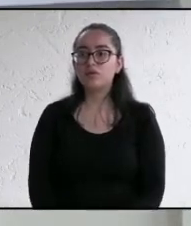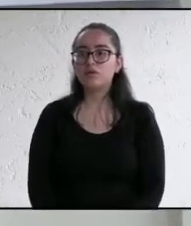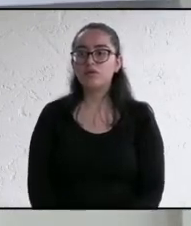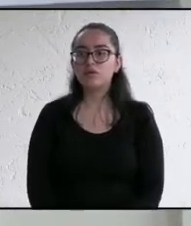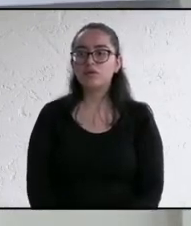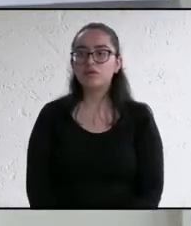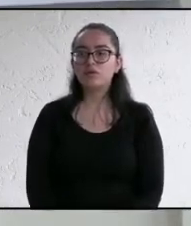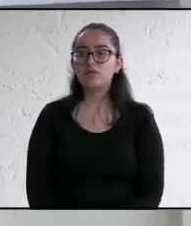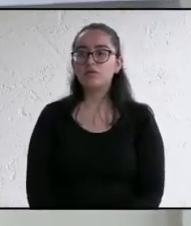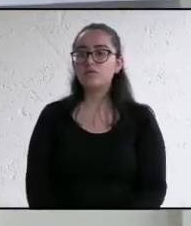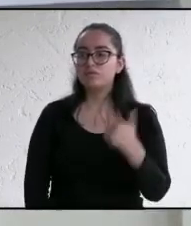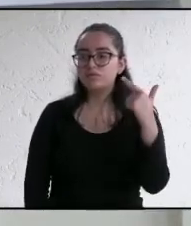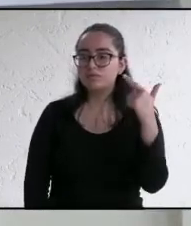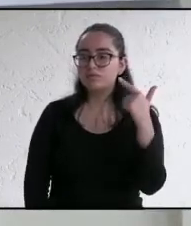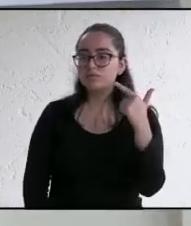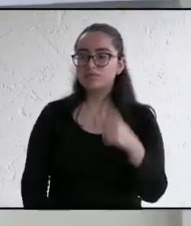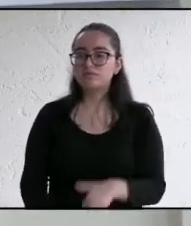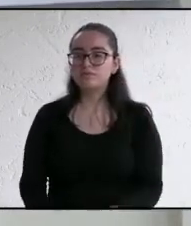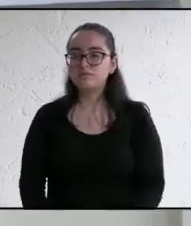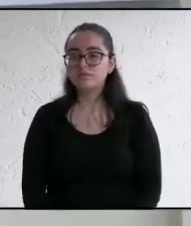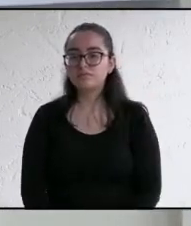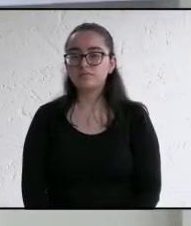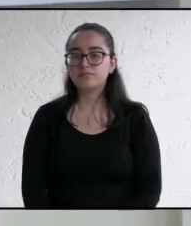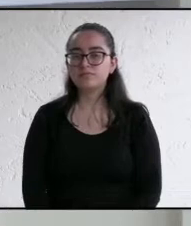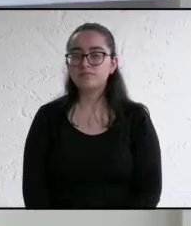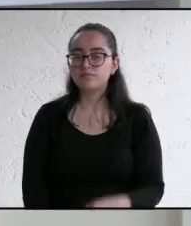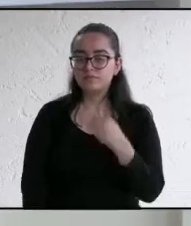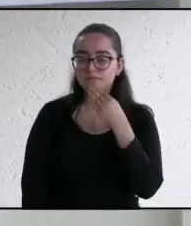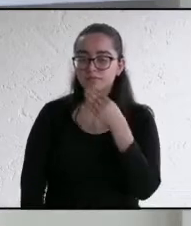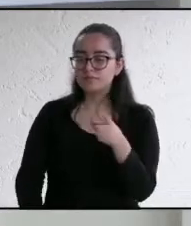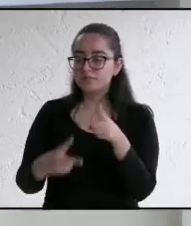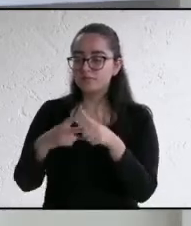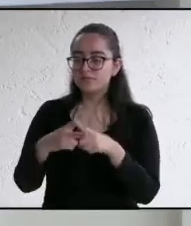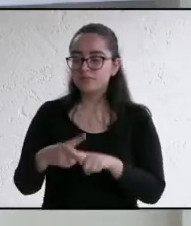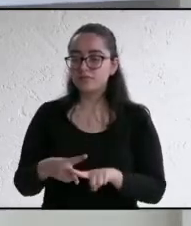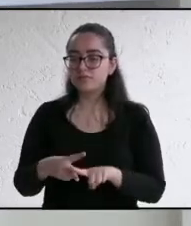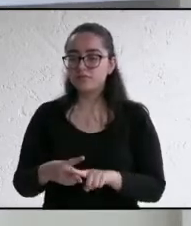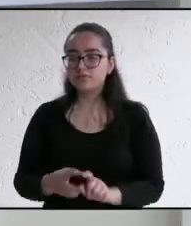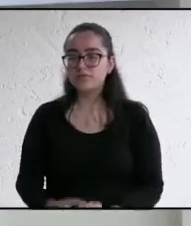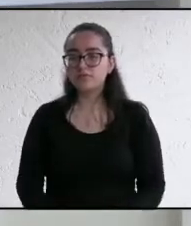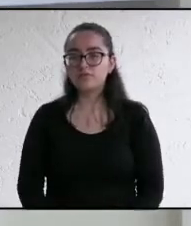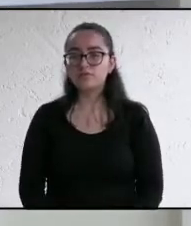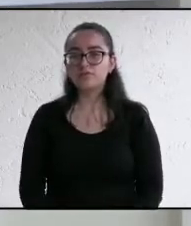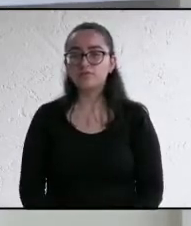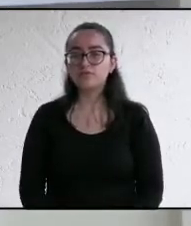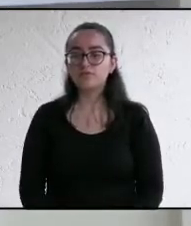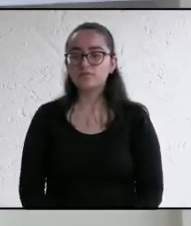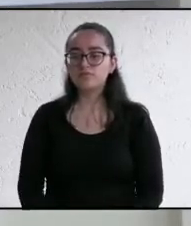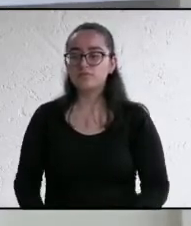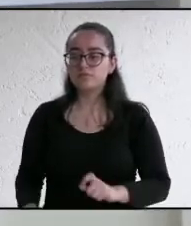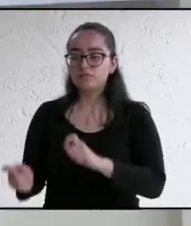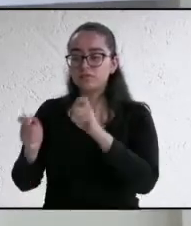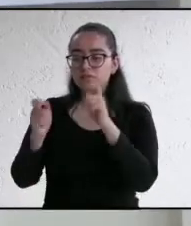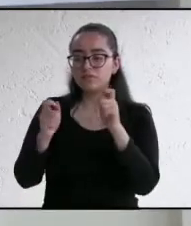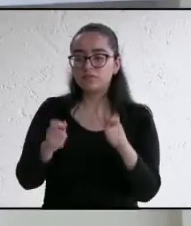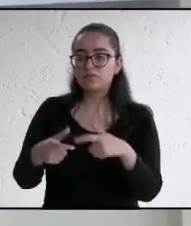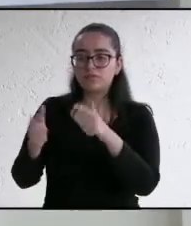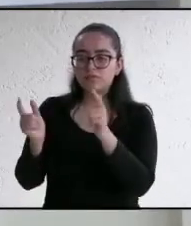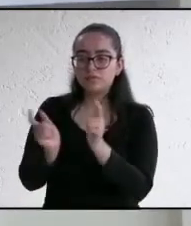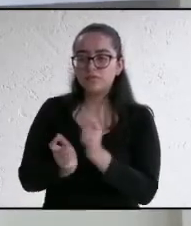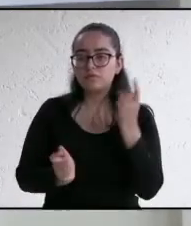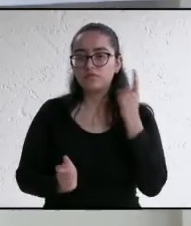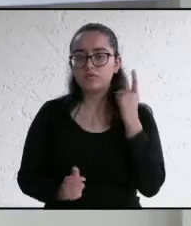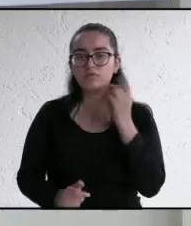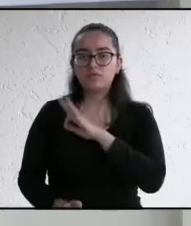Tengo siete participaciones. Bien. Bien. Iniciamos entonces la ronda con el candidato de Podemos, José